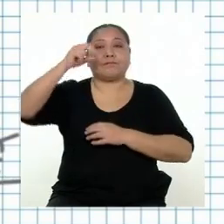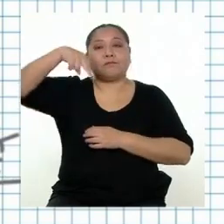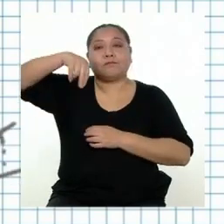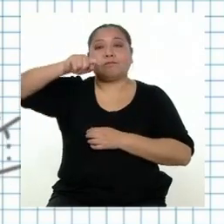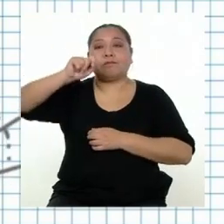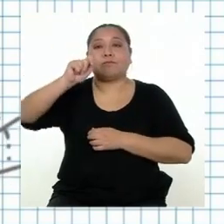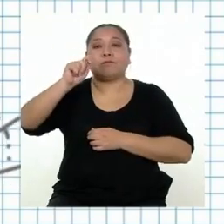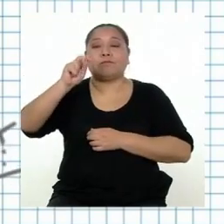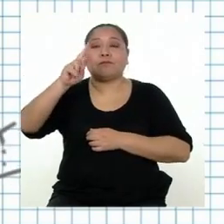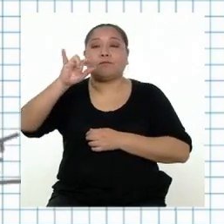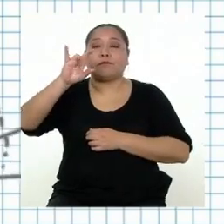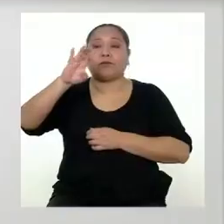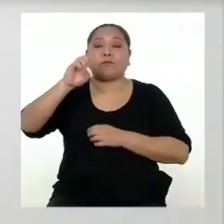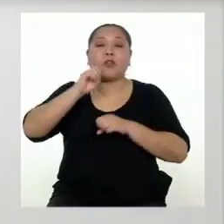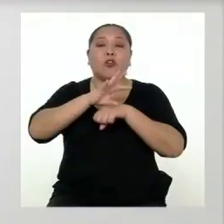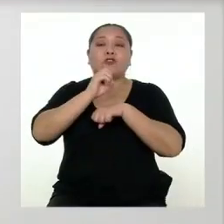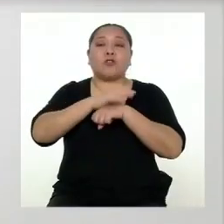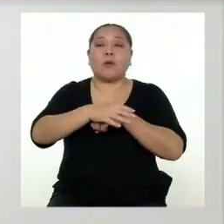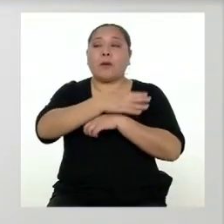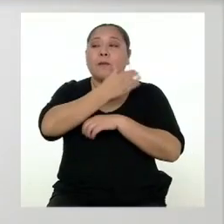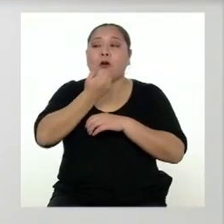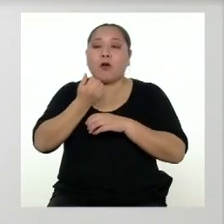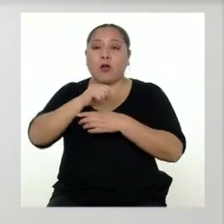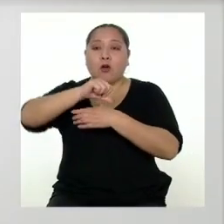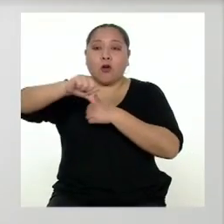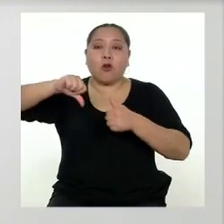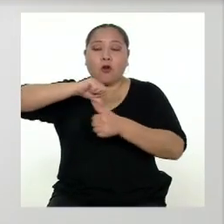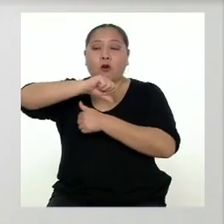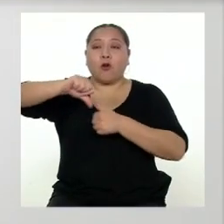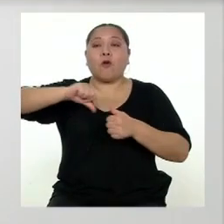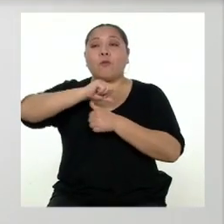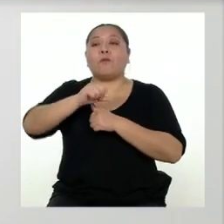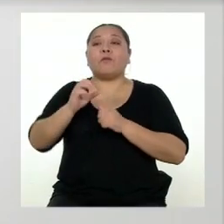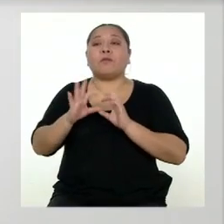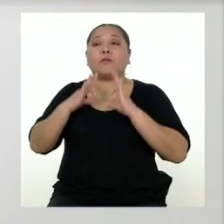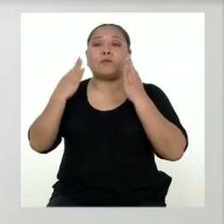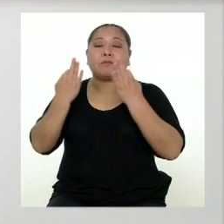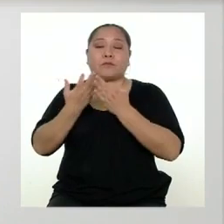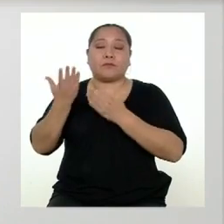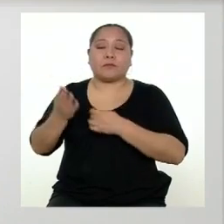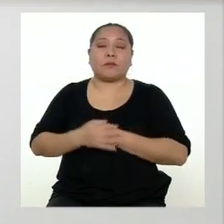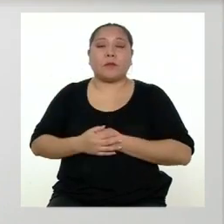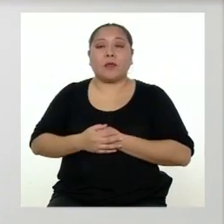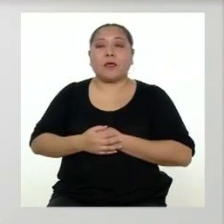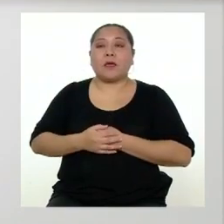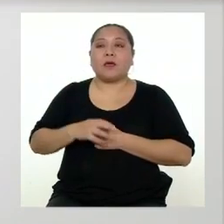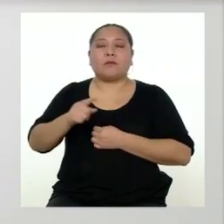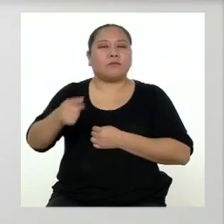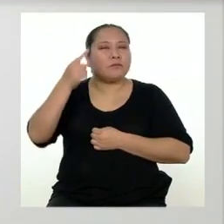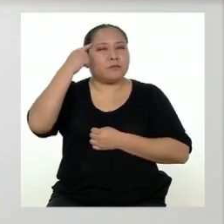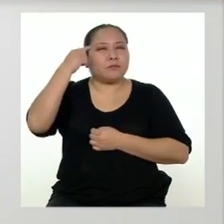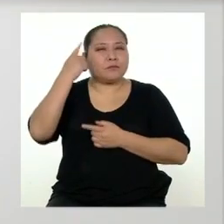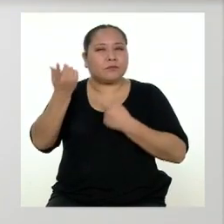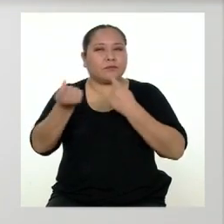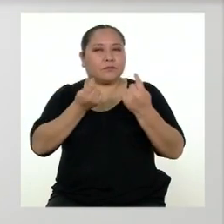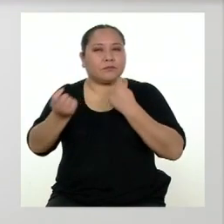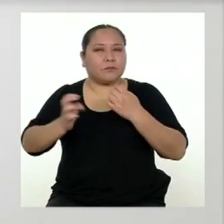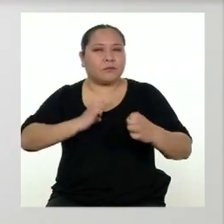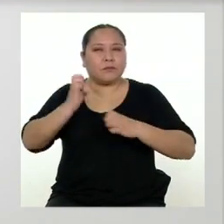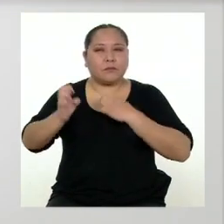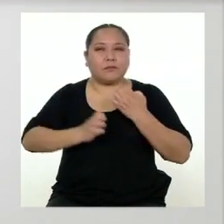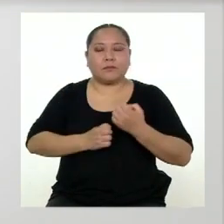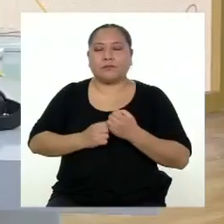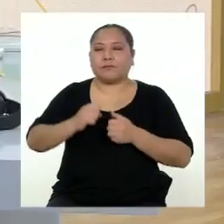para mejorar la convivencia en el hogar. ¿Cómo crees que se relacionan estos dos aspectos, manejo de emociones y